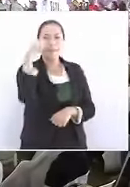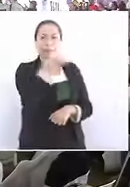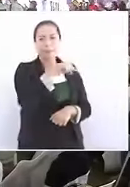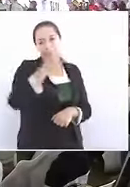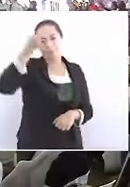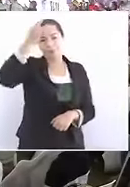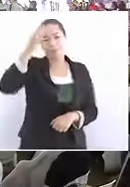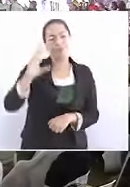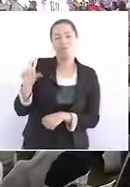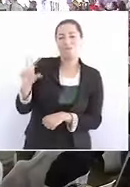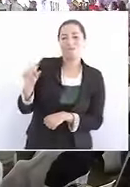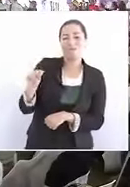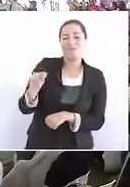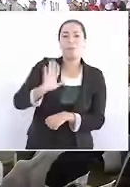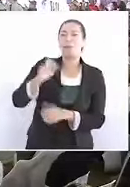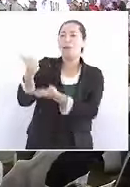don promotor.